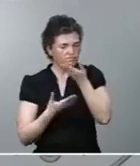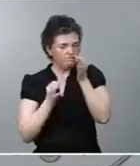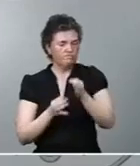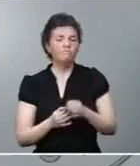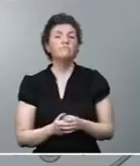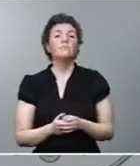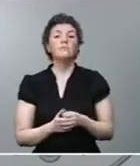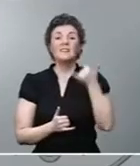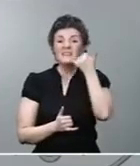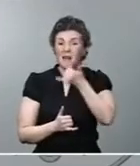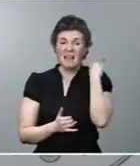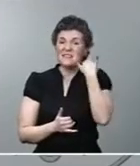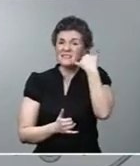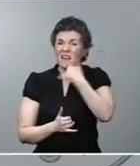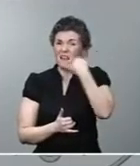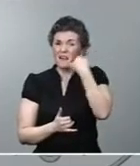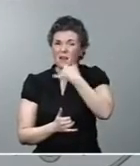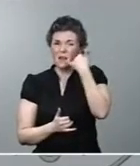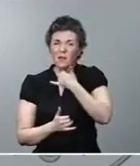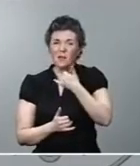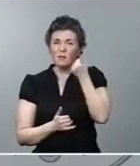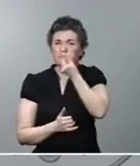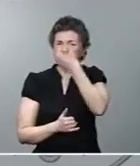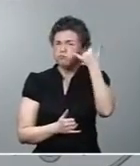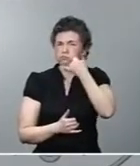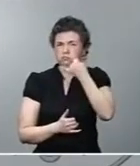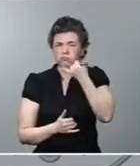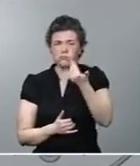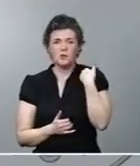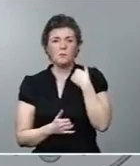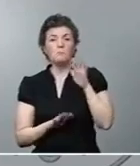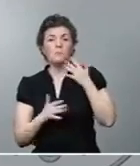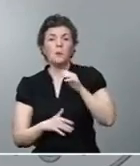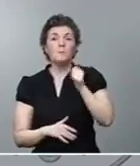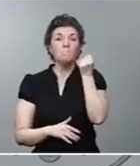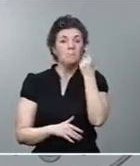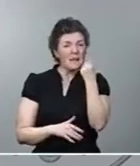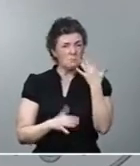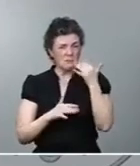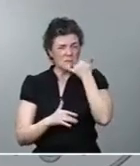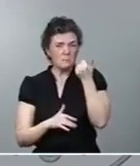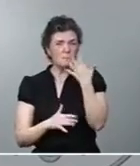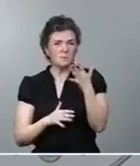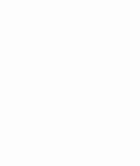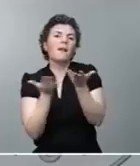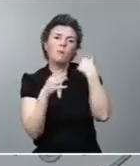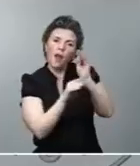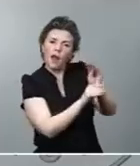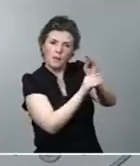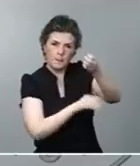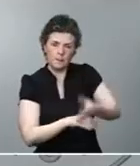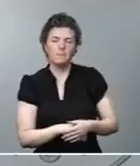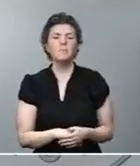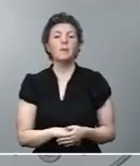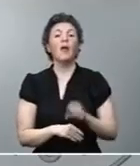El importante número de llamadas recibidas, en torno a un millar, en torno a mil, tuvieron una atención directa. 024